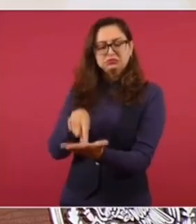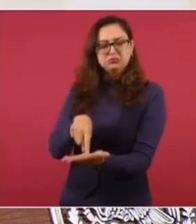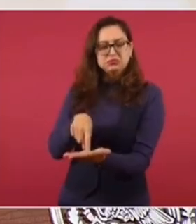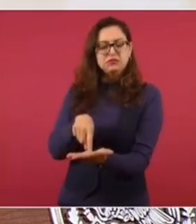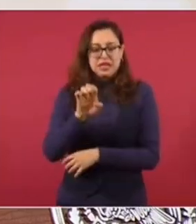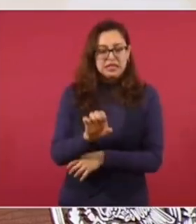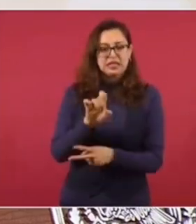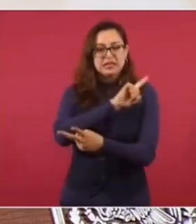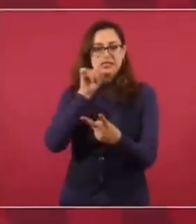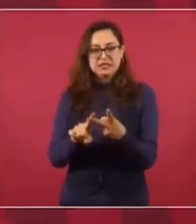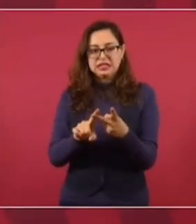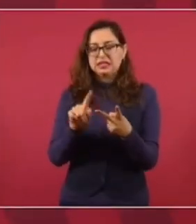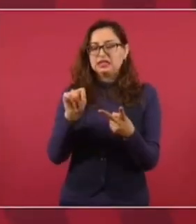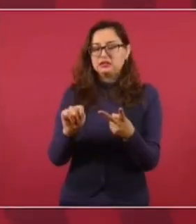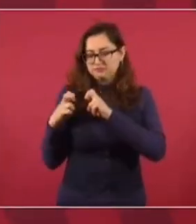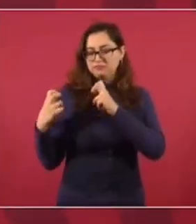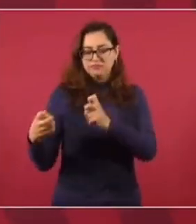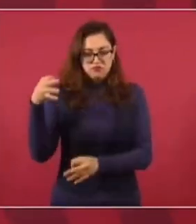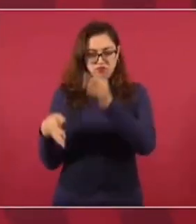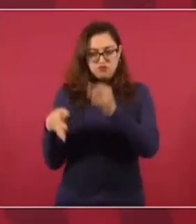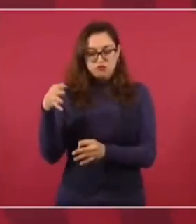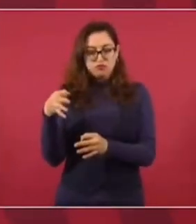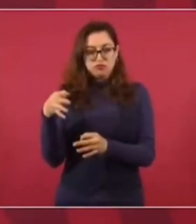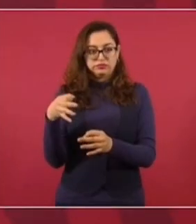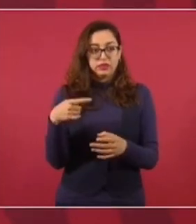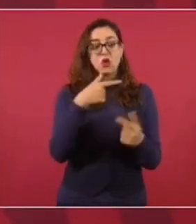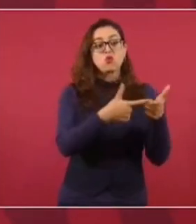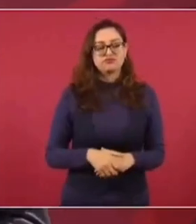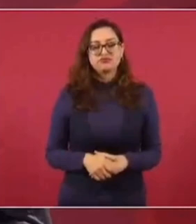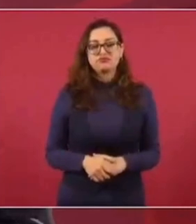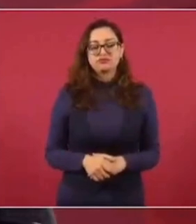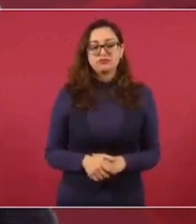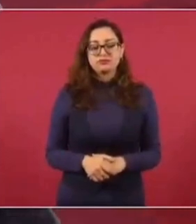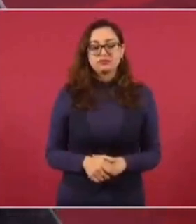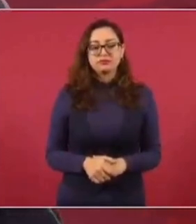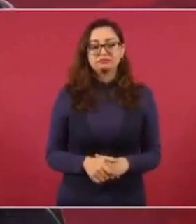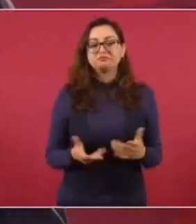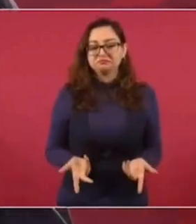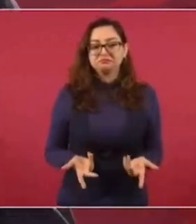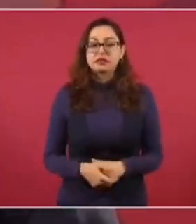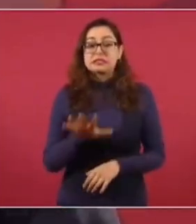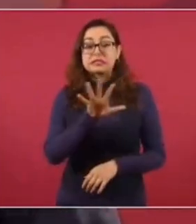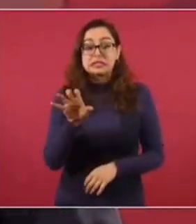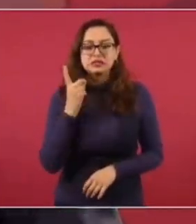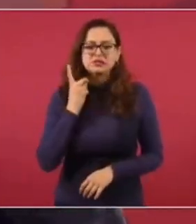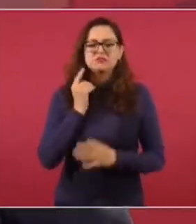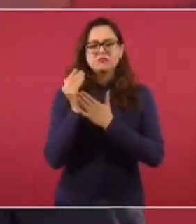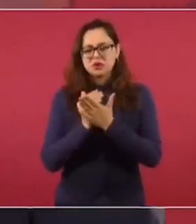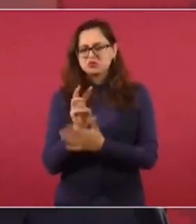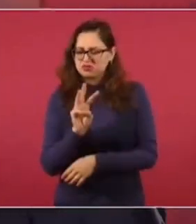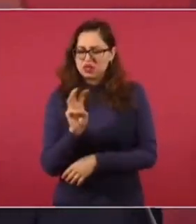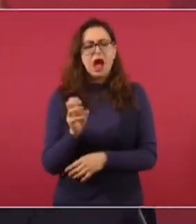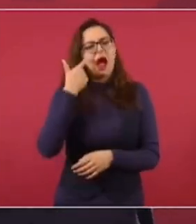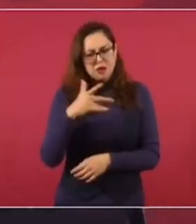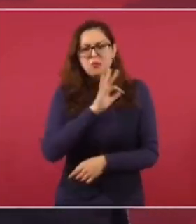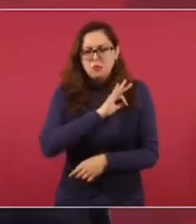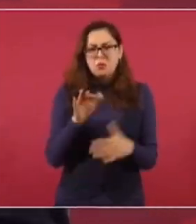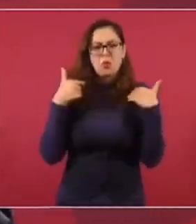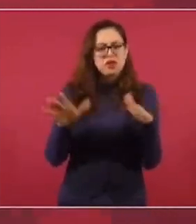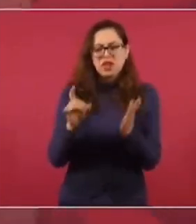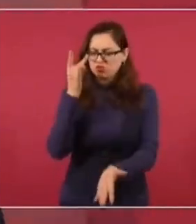se elijan a los consejeros y magistrados del Tribunal Electoral, que no haya plurinominales. Ver si existe, de acuerdo